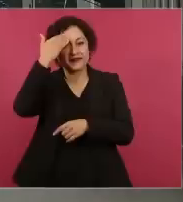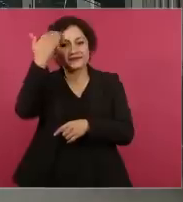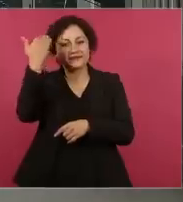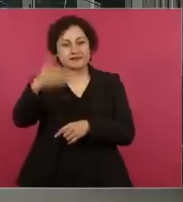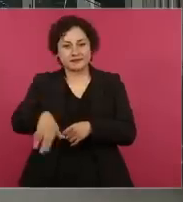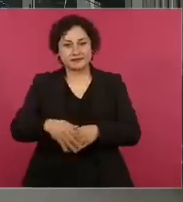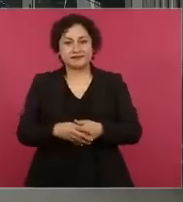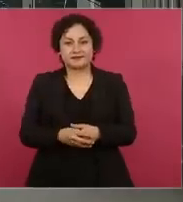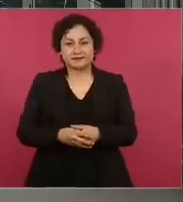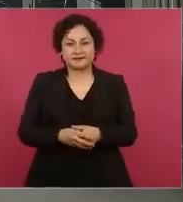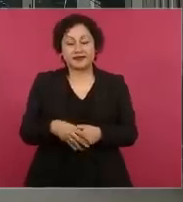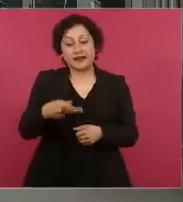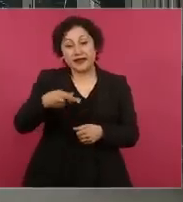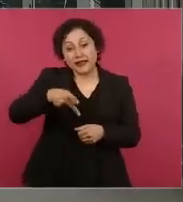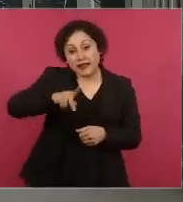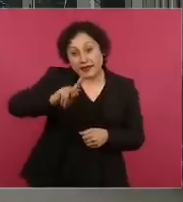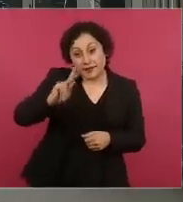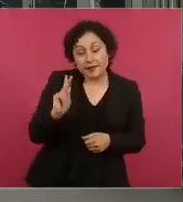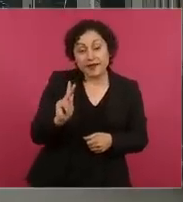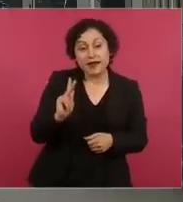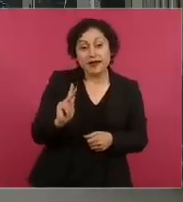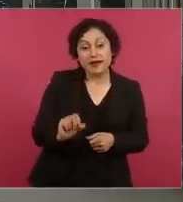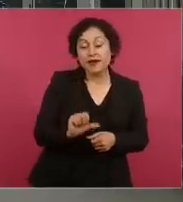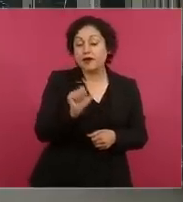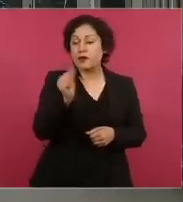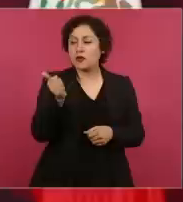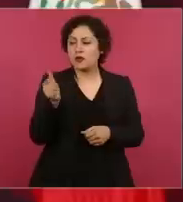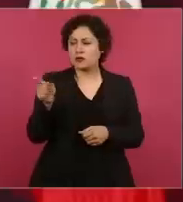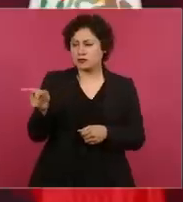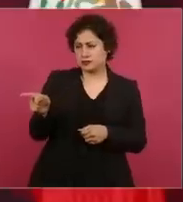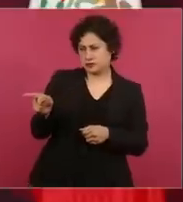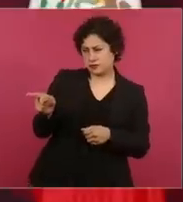Pero los que hacen más daño, confunden,